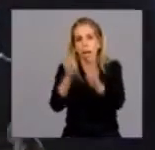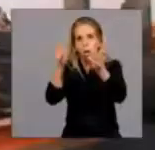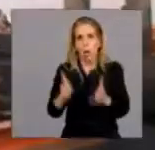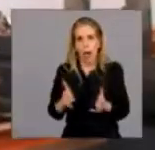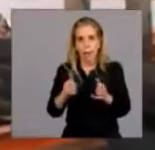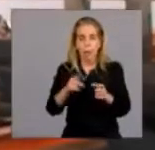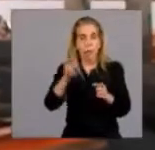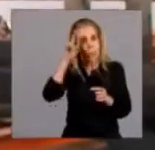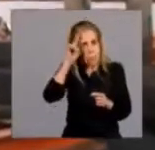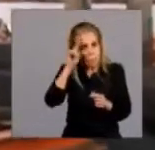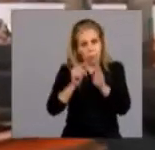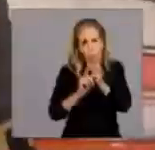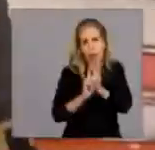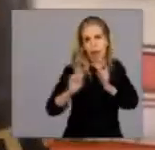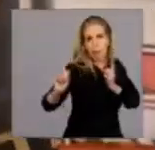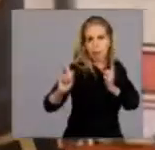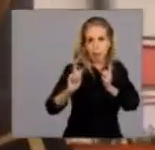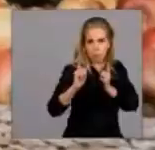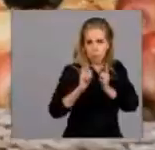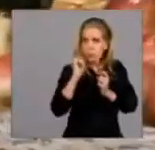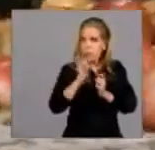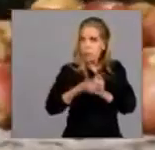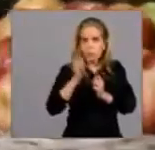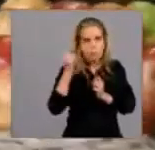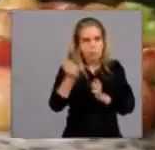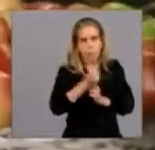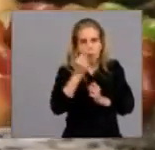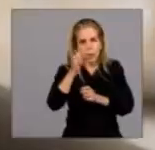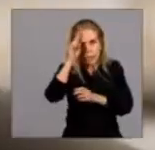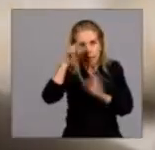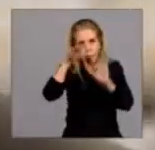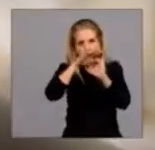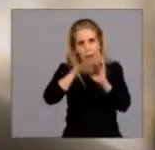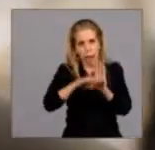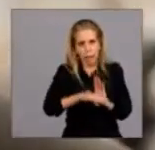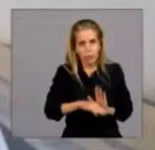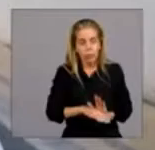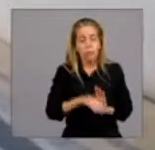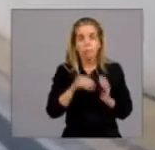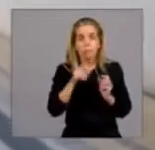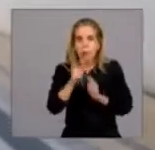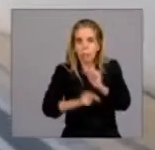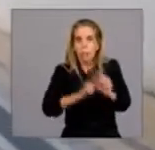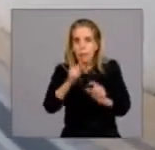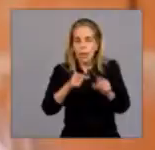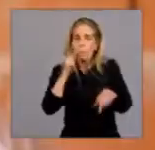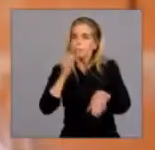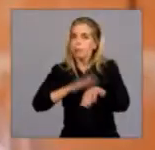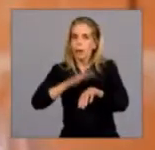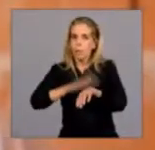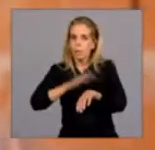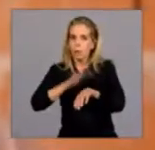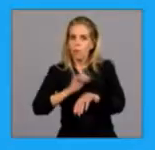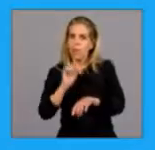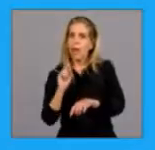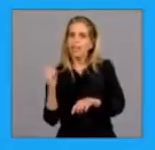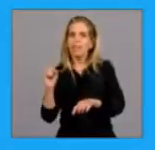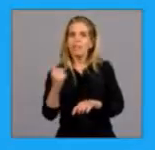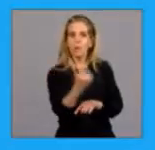recomendaciones sanitarias se vuelven cada vez más importantes. Y esto implica mucha responsabilidad individual.